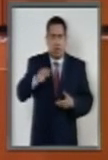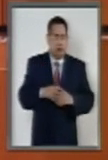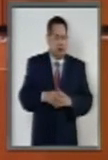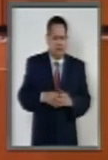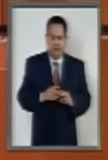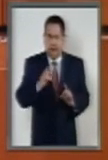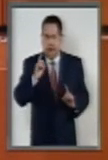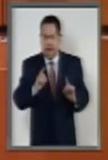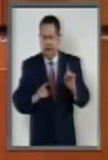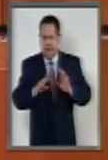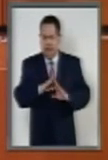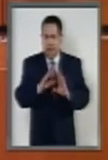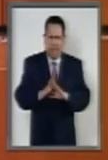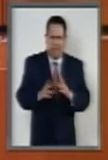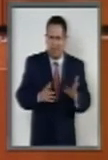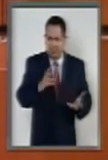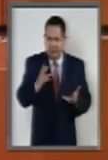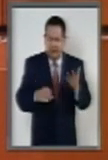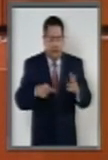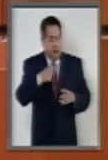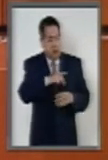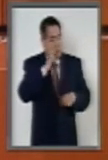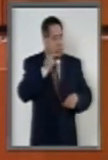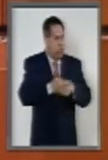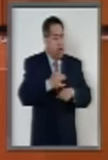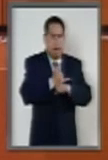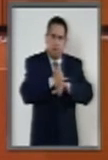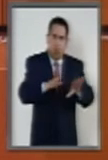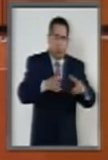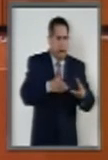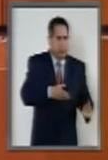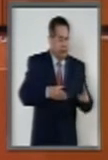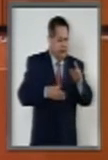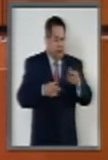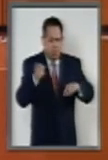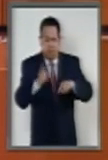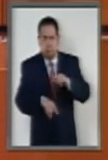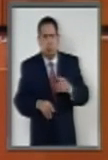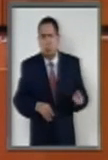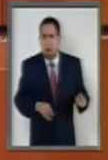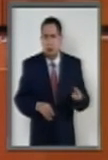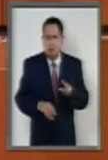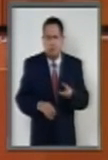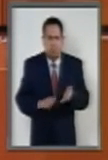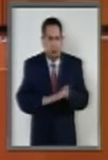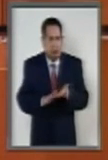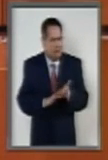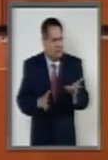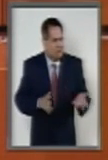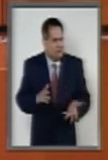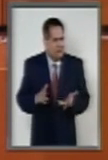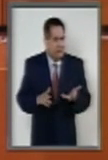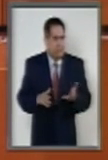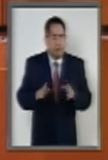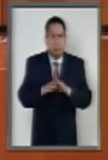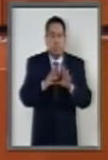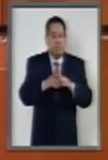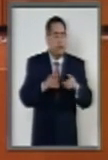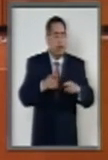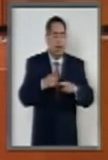cuestionable que estas obligaciones se hubieran eliminado también del dictamen y fueron